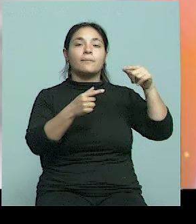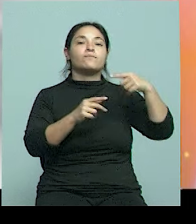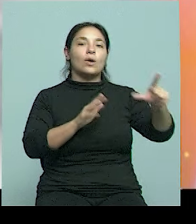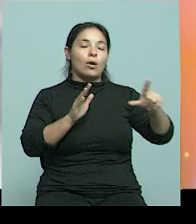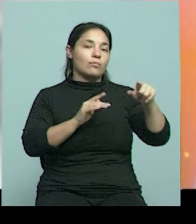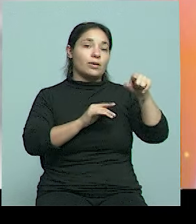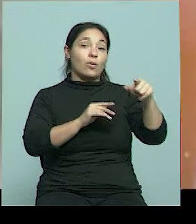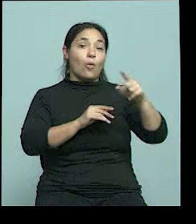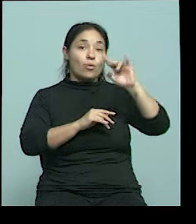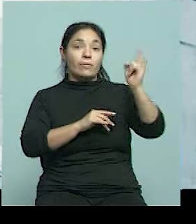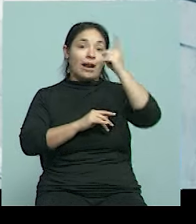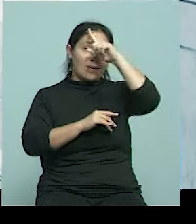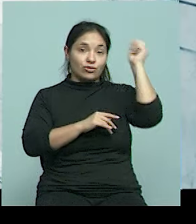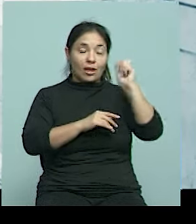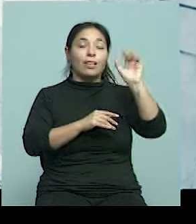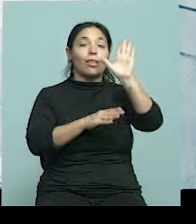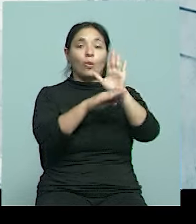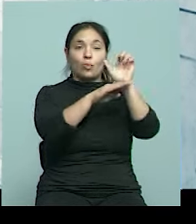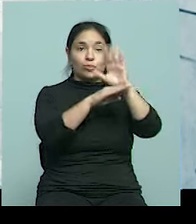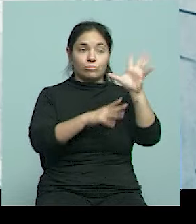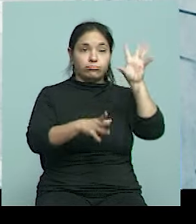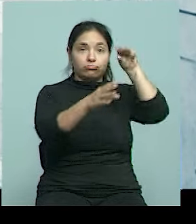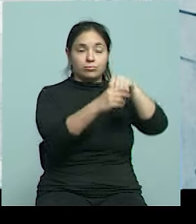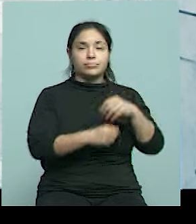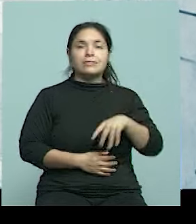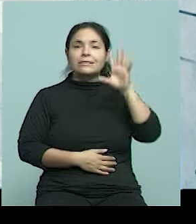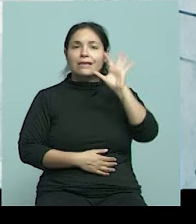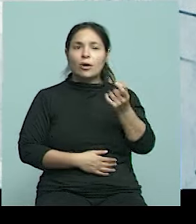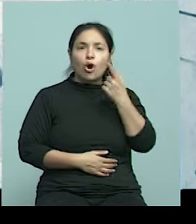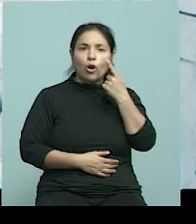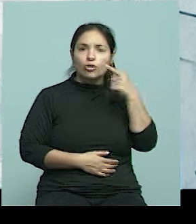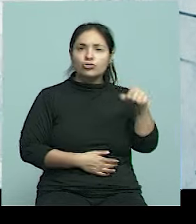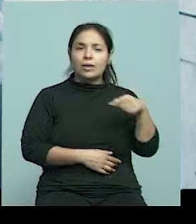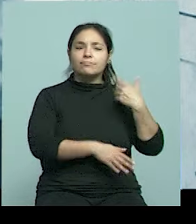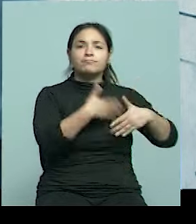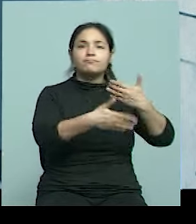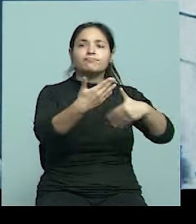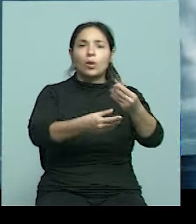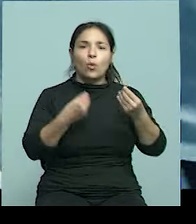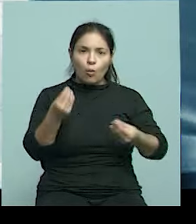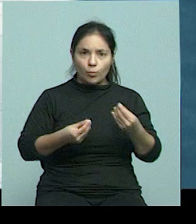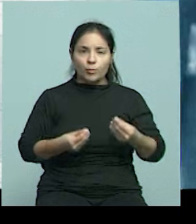Nacional de Cuyo, para saber más el alcance de estas transformaciones.